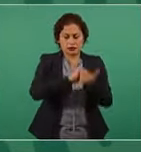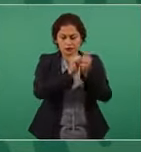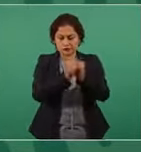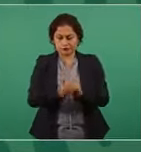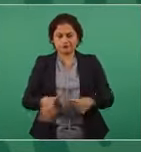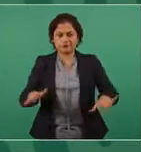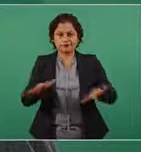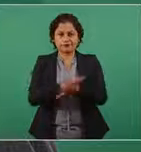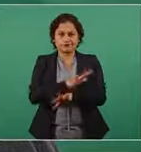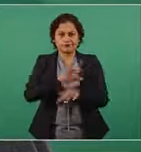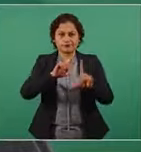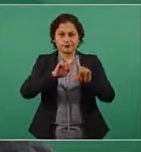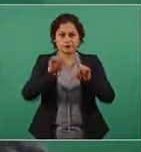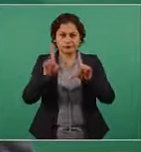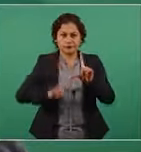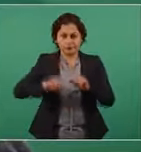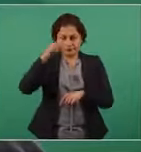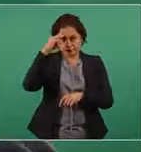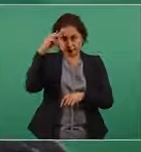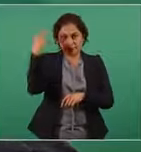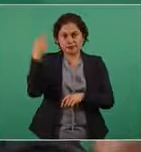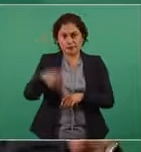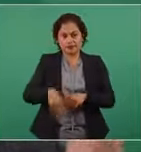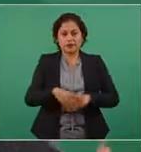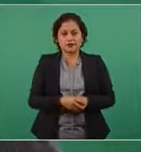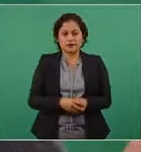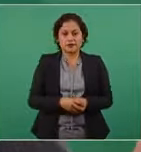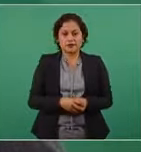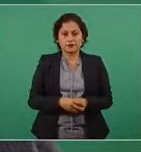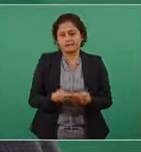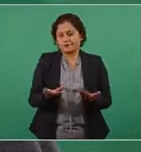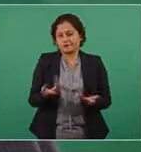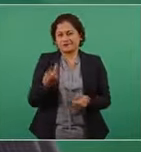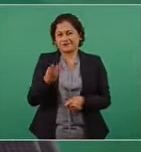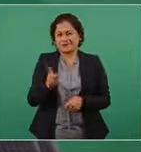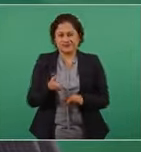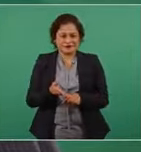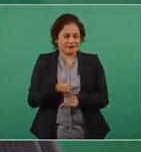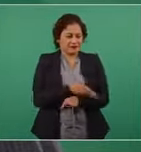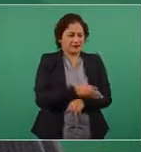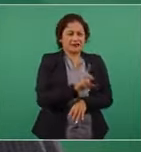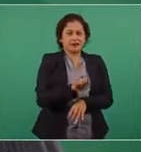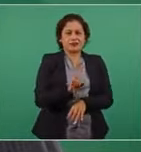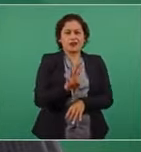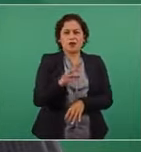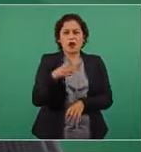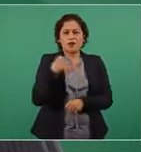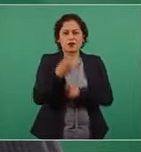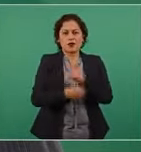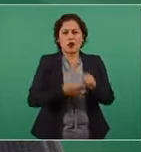después de 34 años de dictadura porfirista